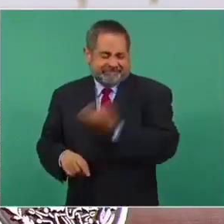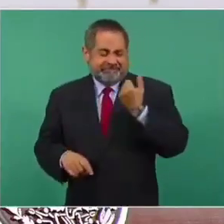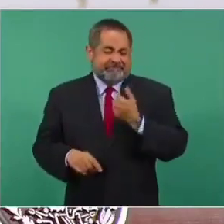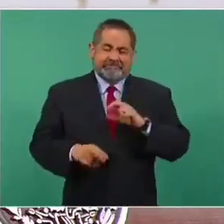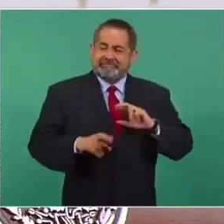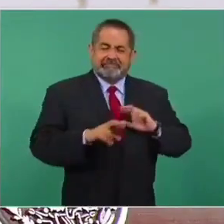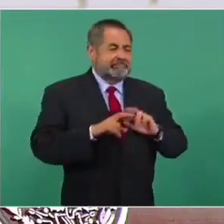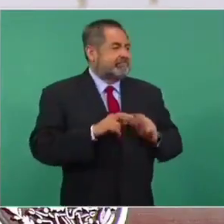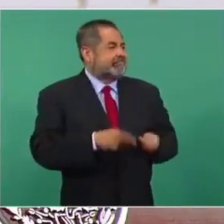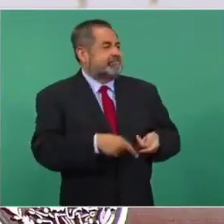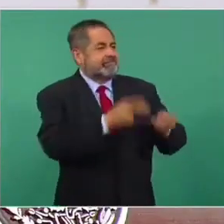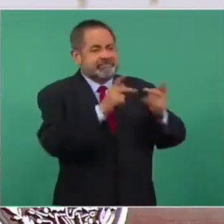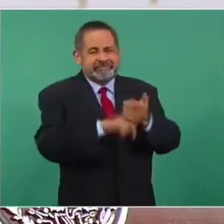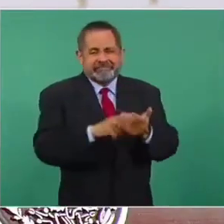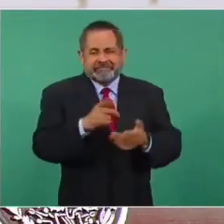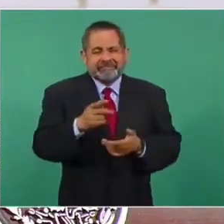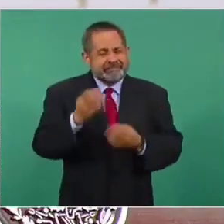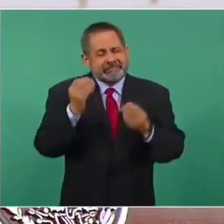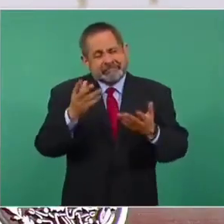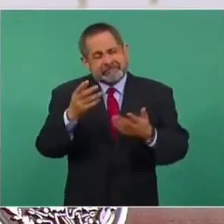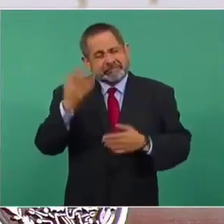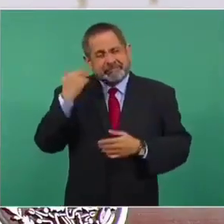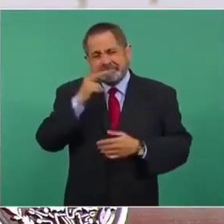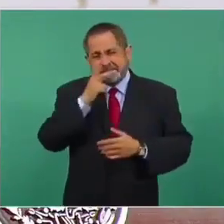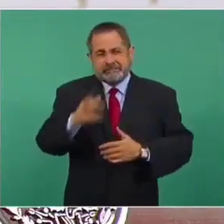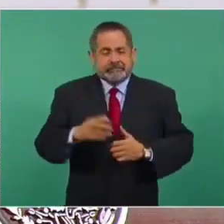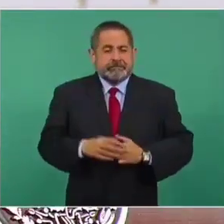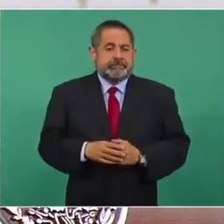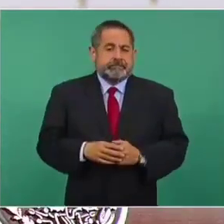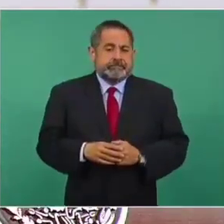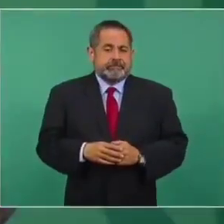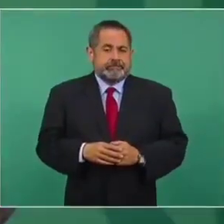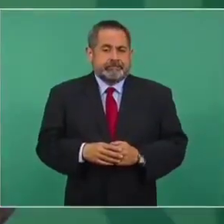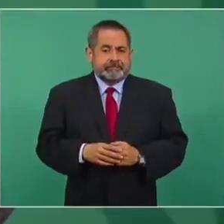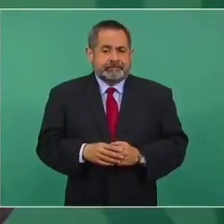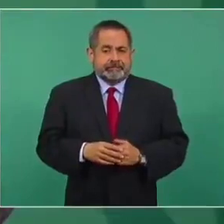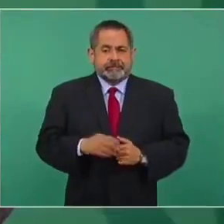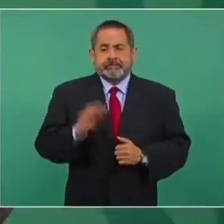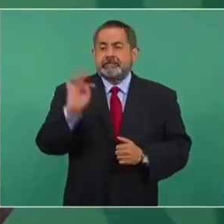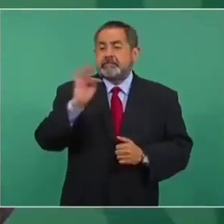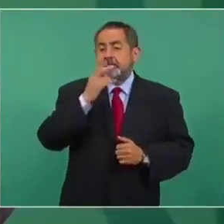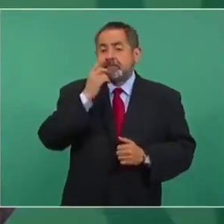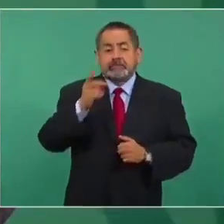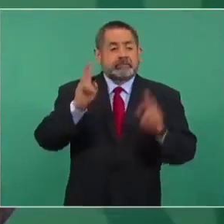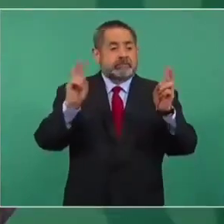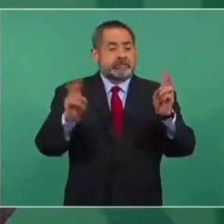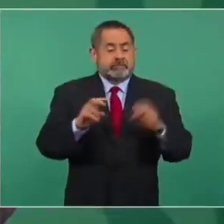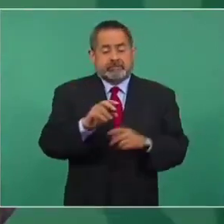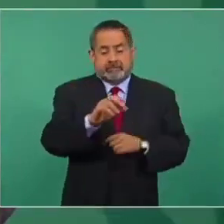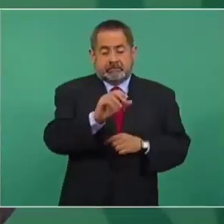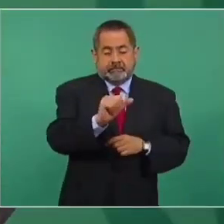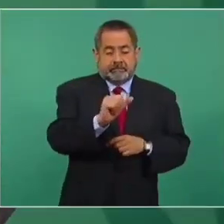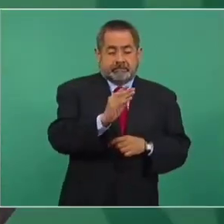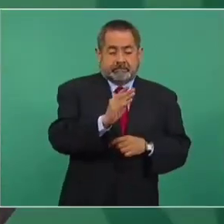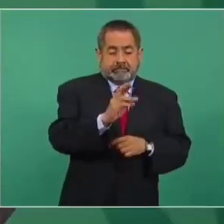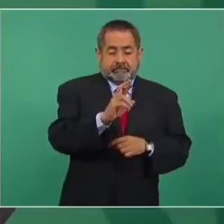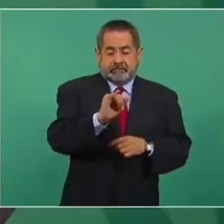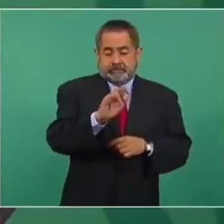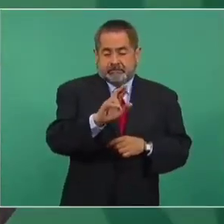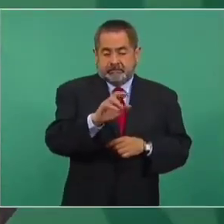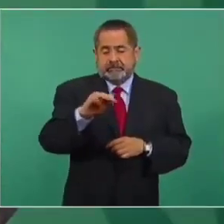o abrir el mercado o